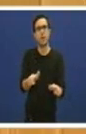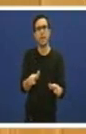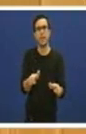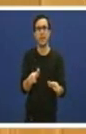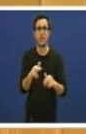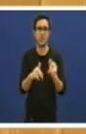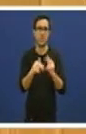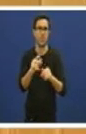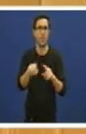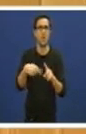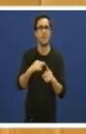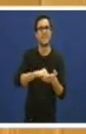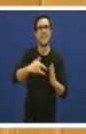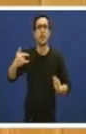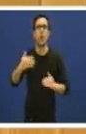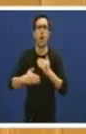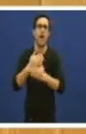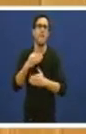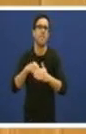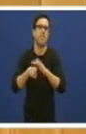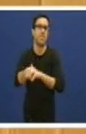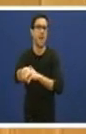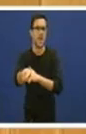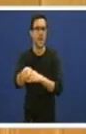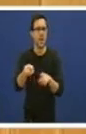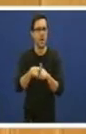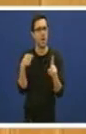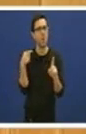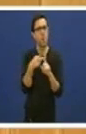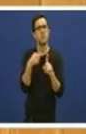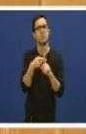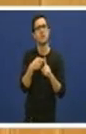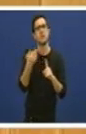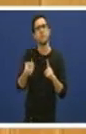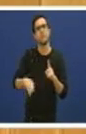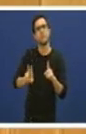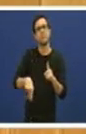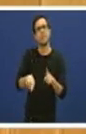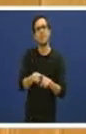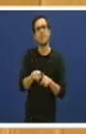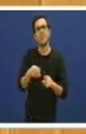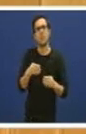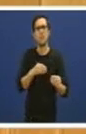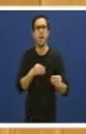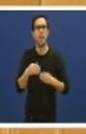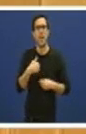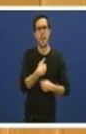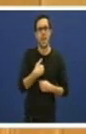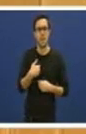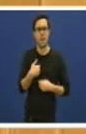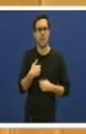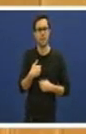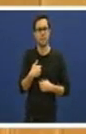en materiais de tecnoloxía avanzada que se utilizan desempeñan un papel chave tamén na defensa de Europa.